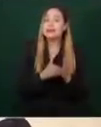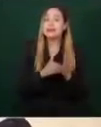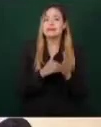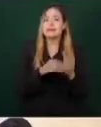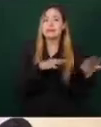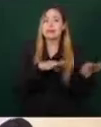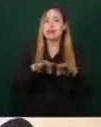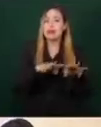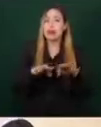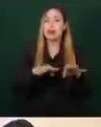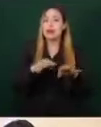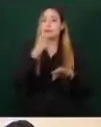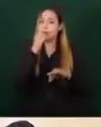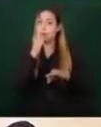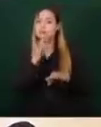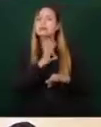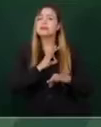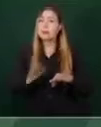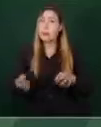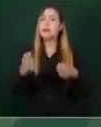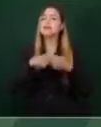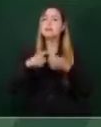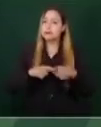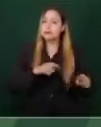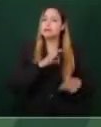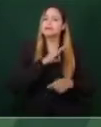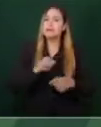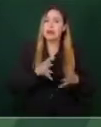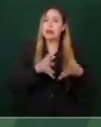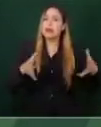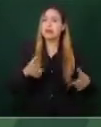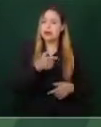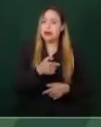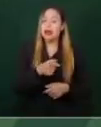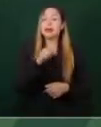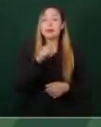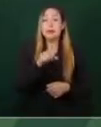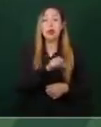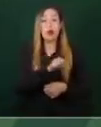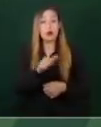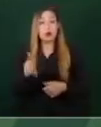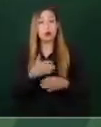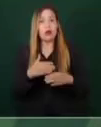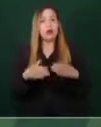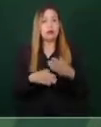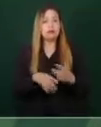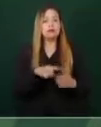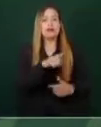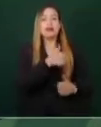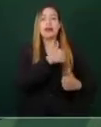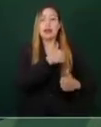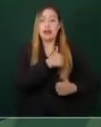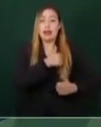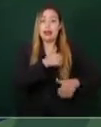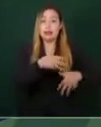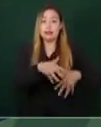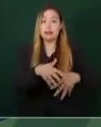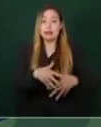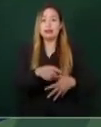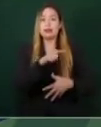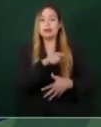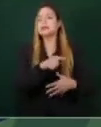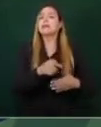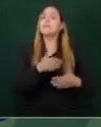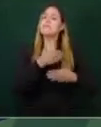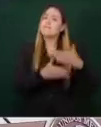Y un punto adicional, el Ejército está haciendo lo propio para muy pronto iniciar